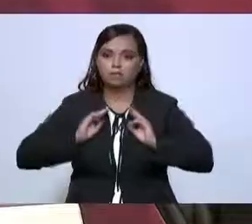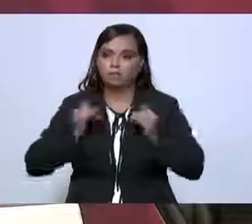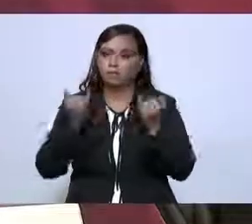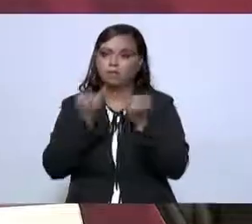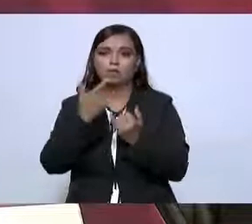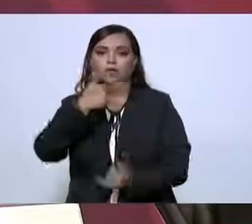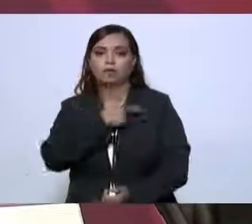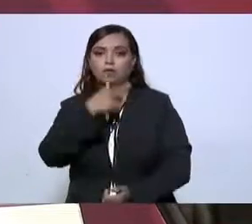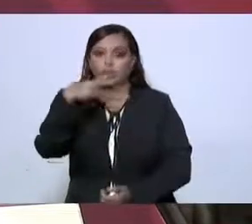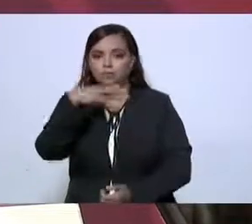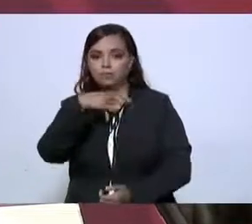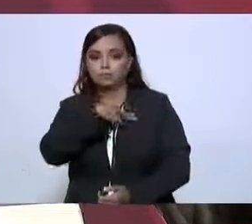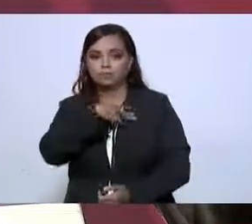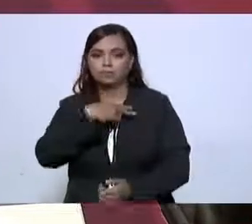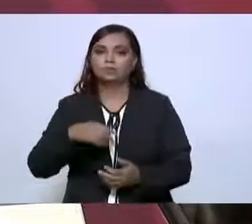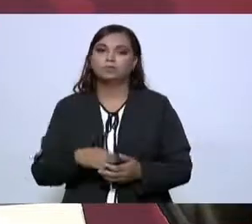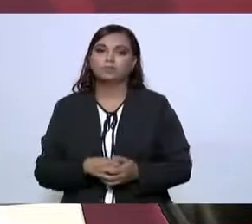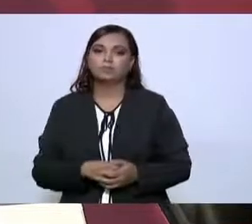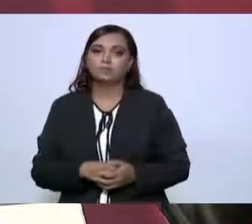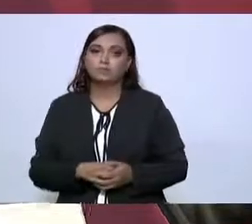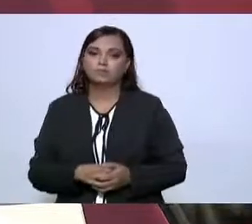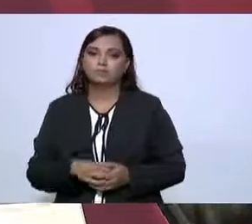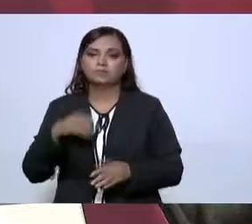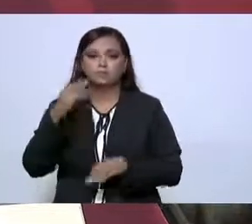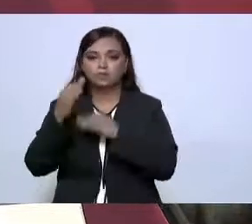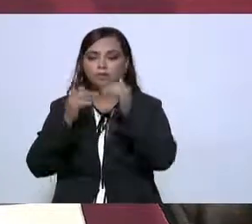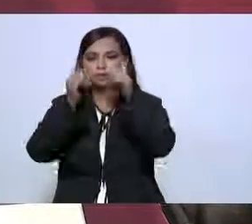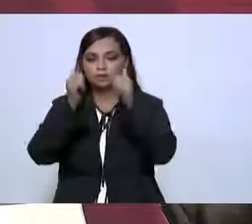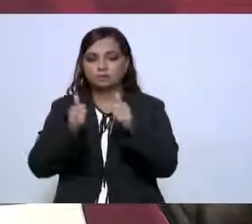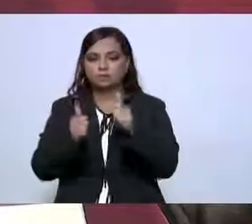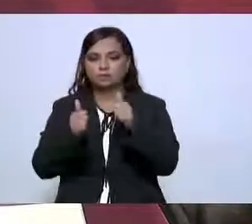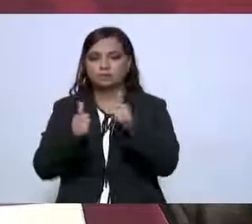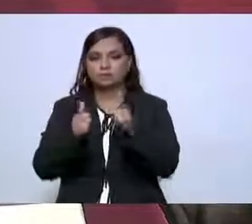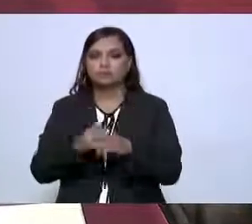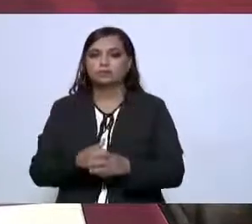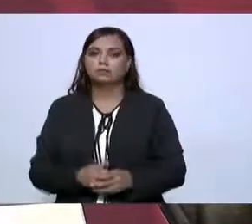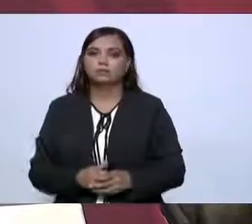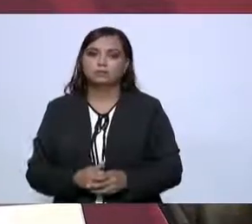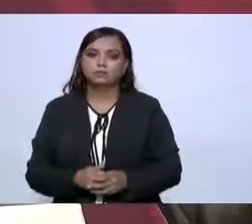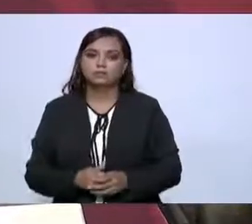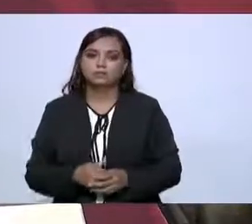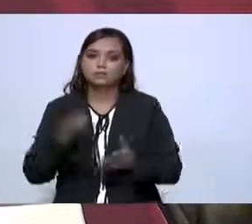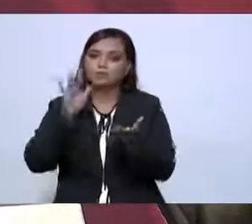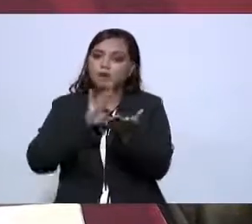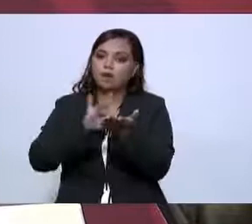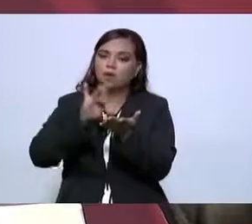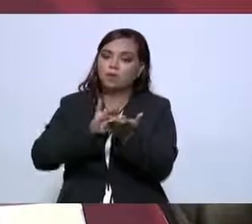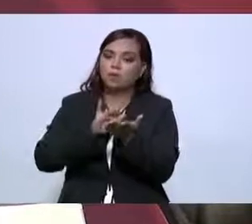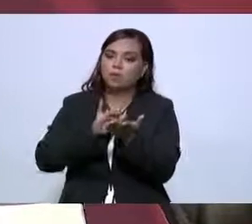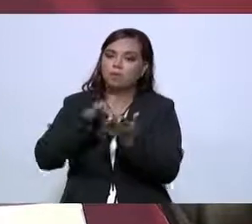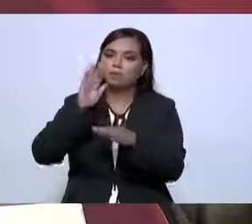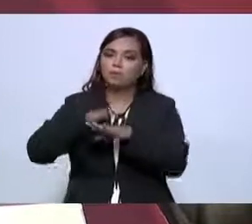Guardia Nacional, van a estar apoyando